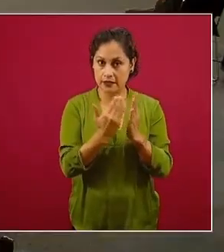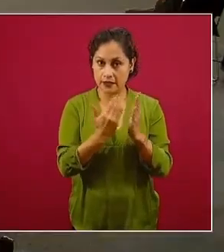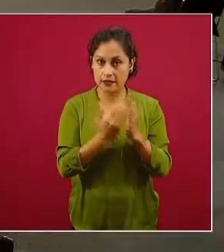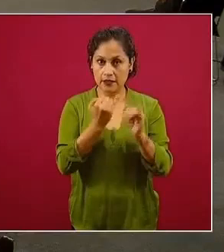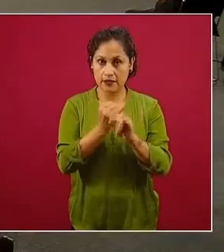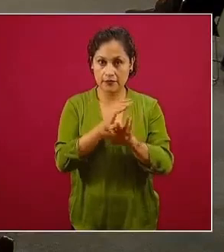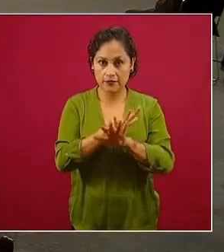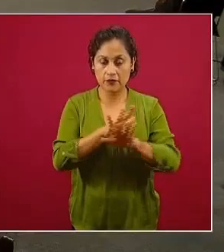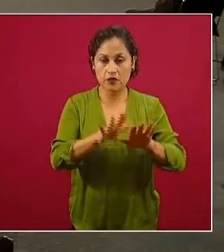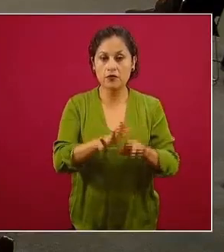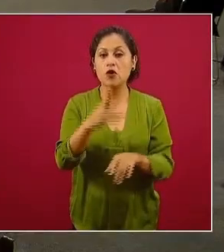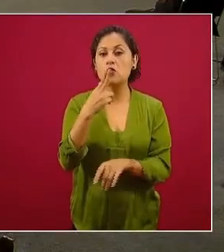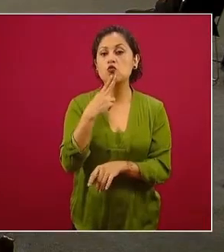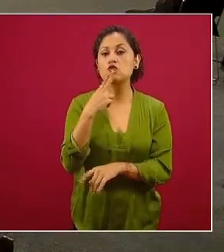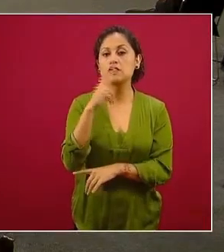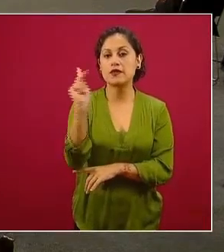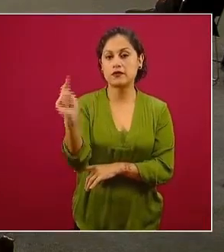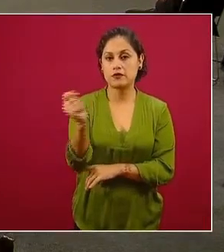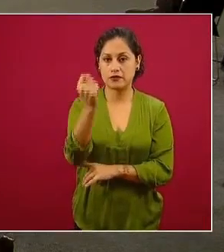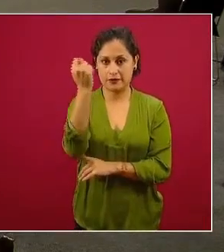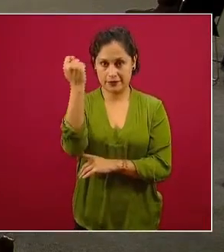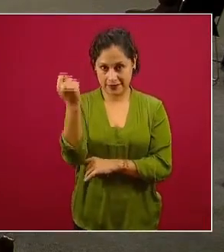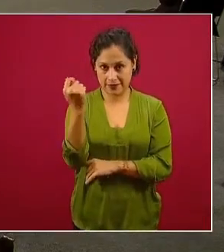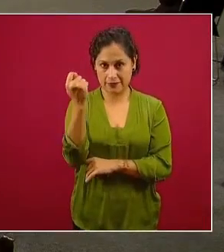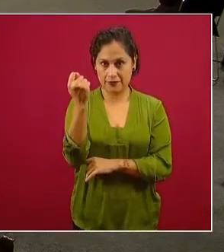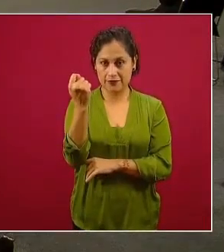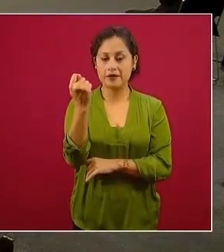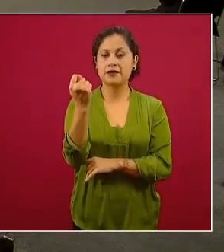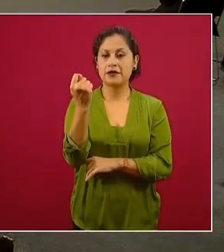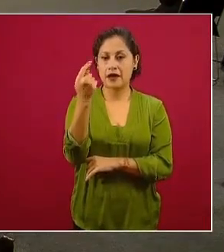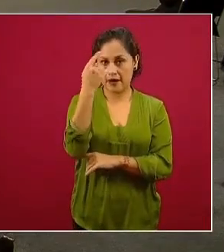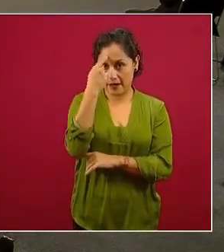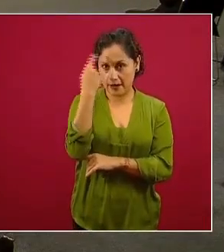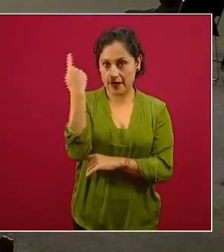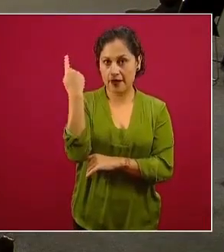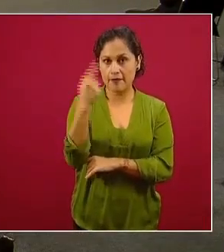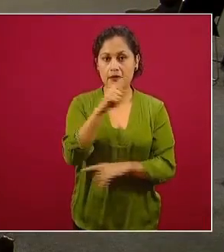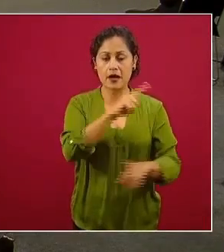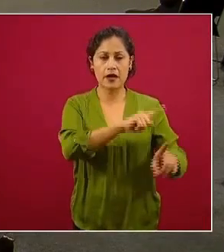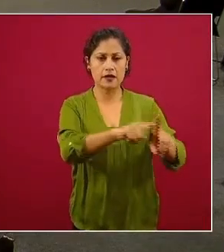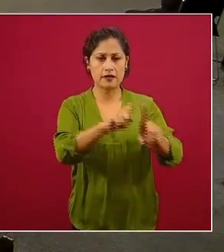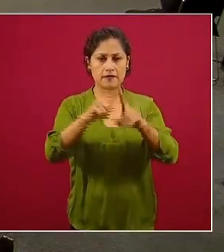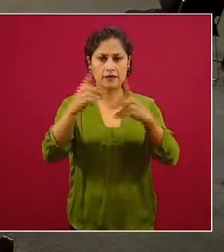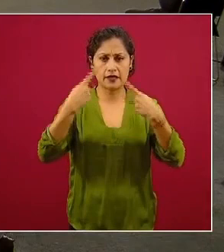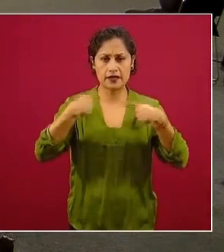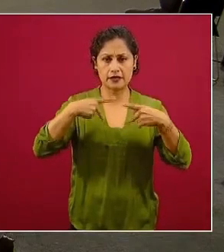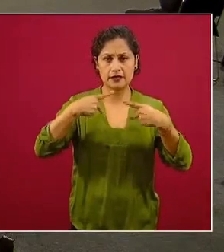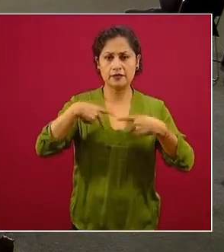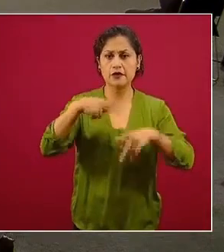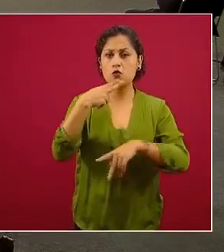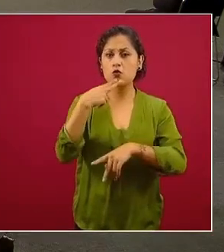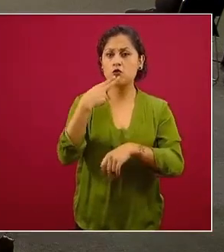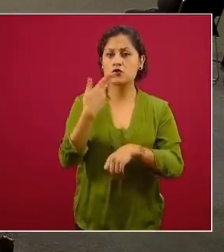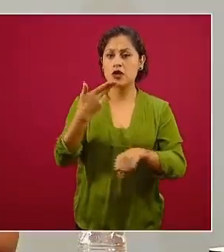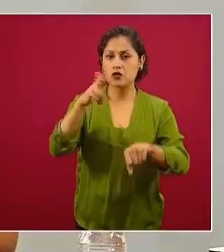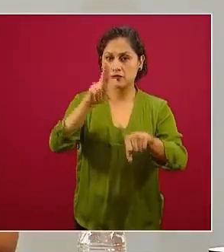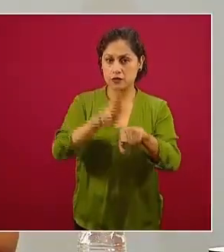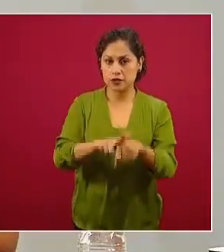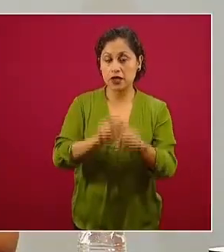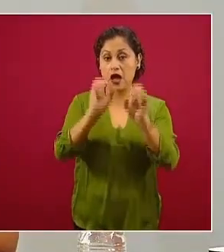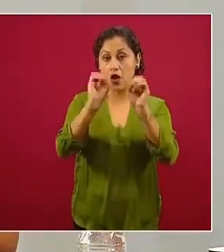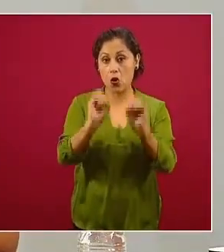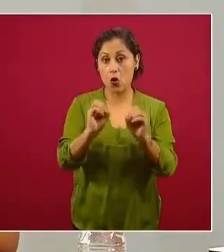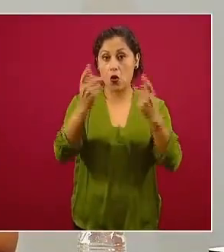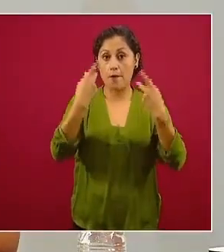tecnología para que por medio de estos los usuarios o los familiares de pacientes